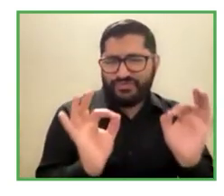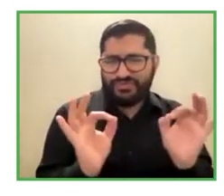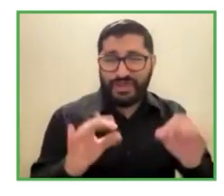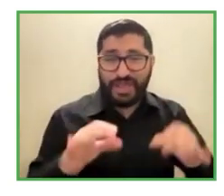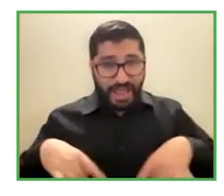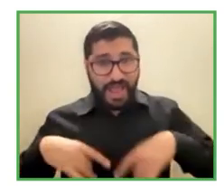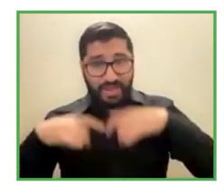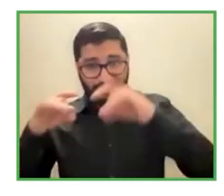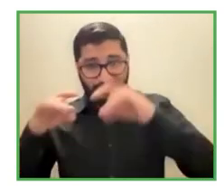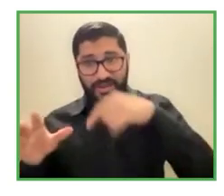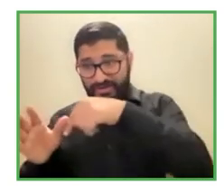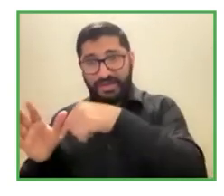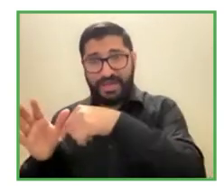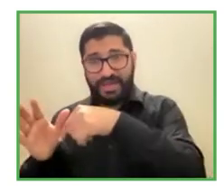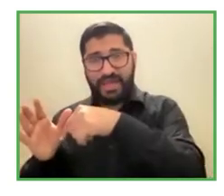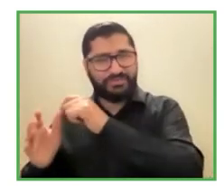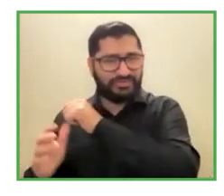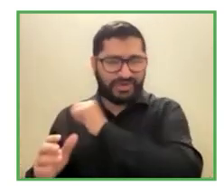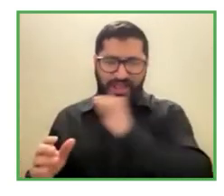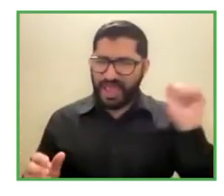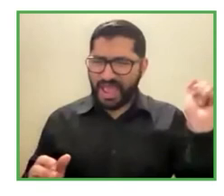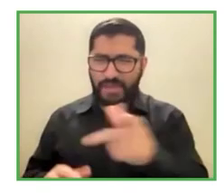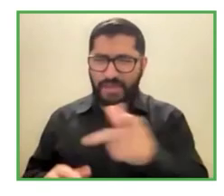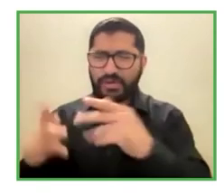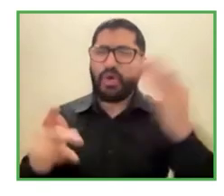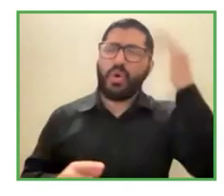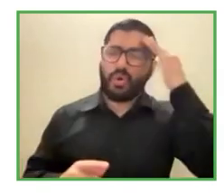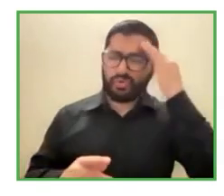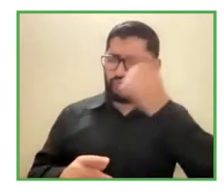con sordera de manera activa quieren